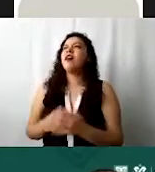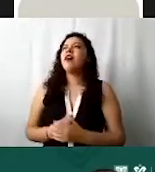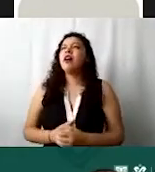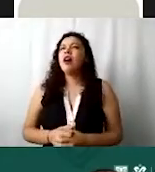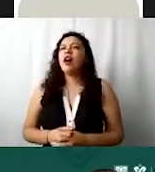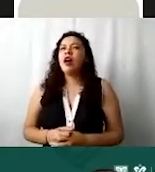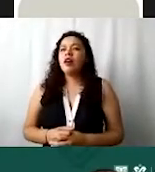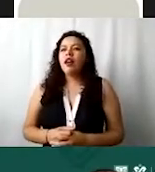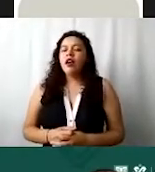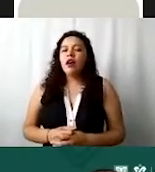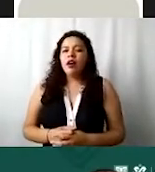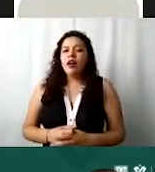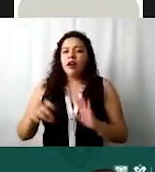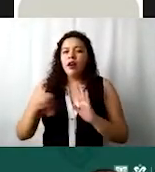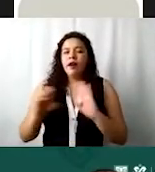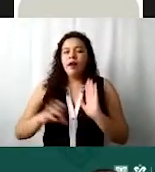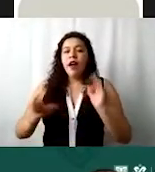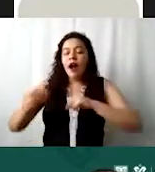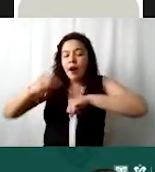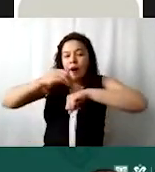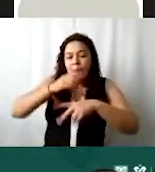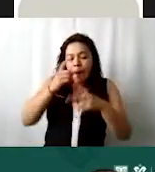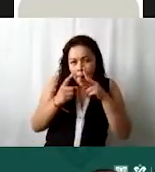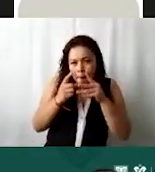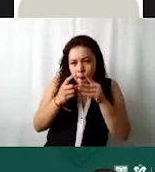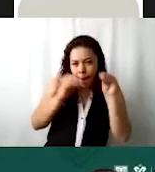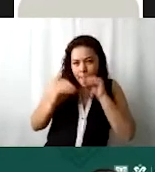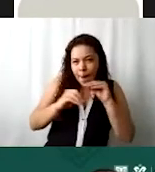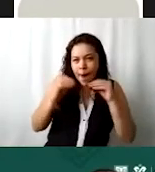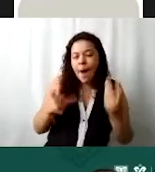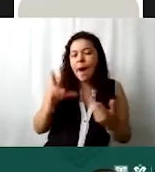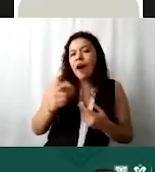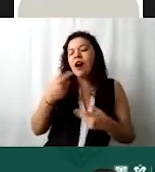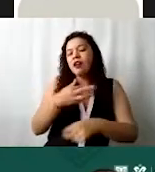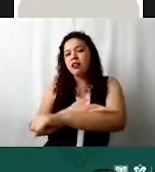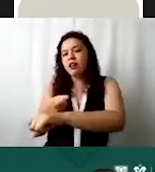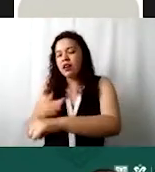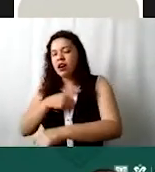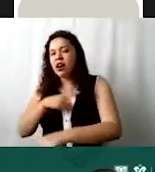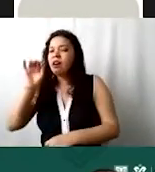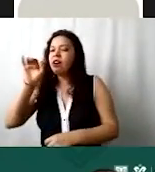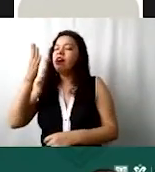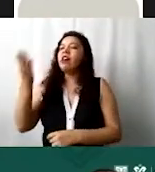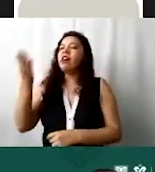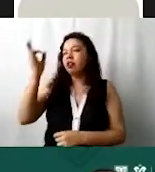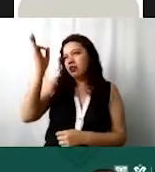ya está en presupuesto. De lo contrario, tendrían que hacer dos trámites, la solicitud de autorización